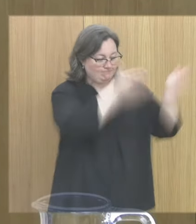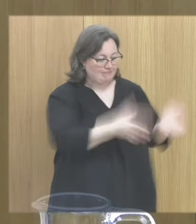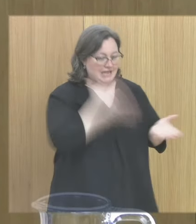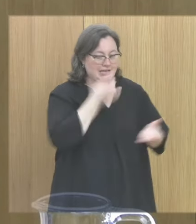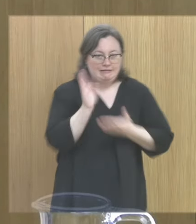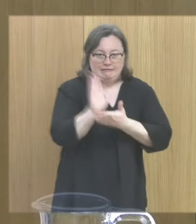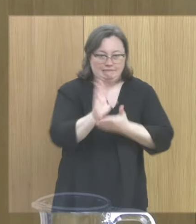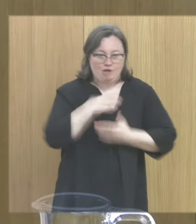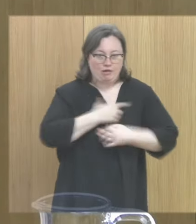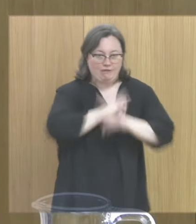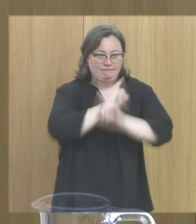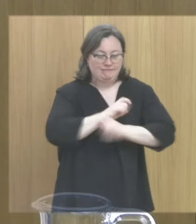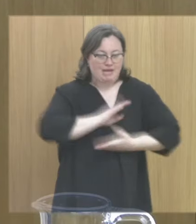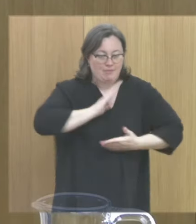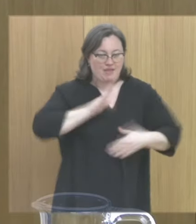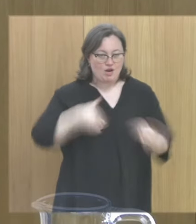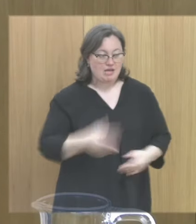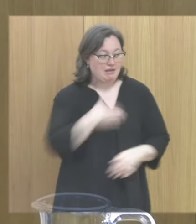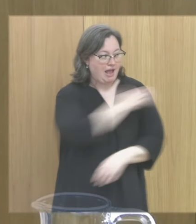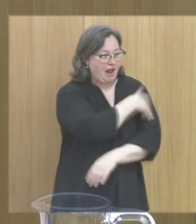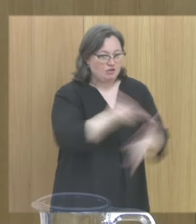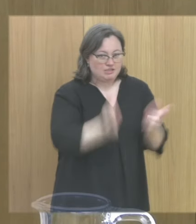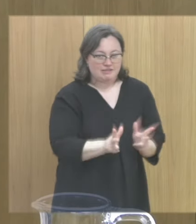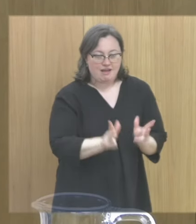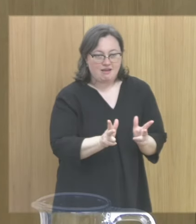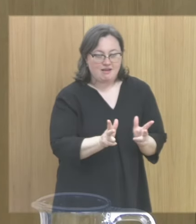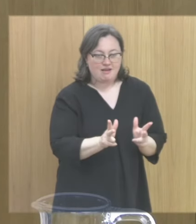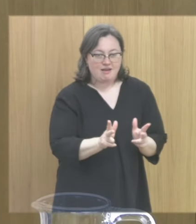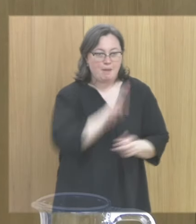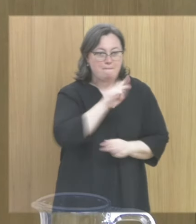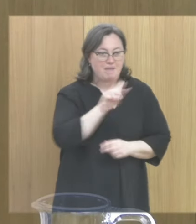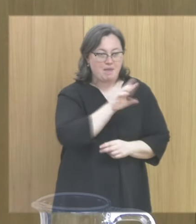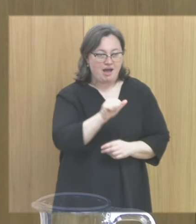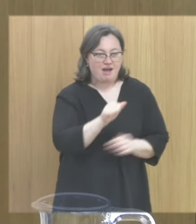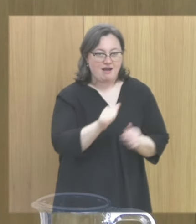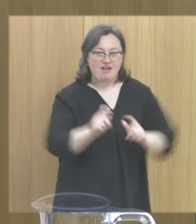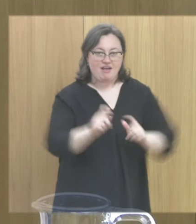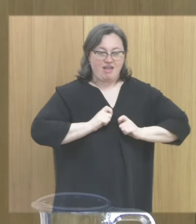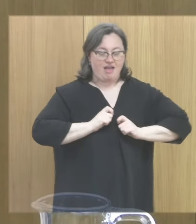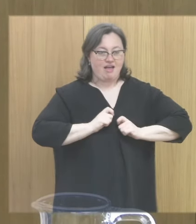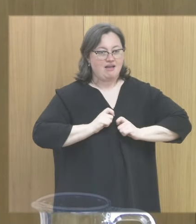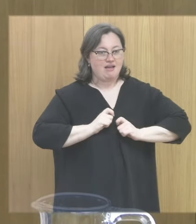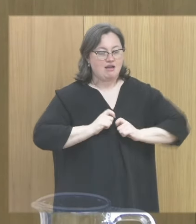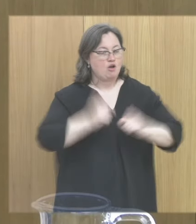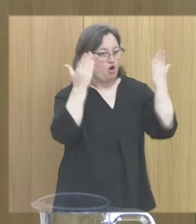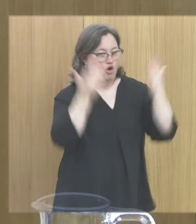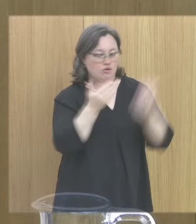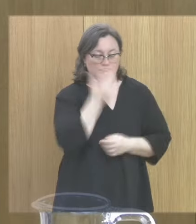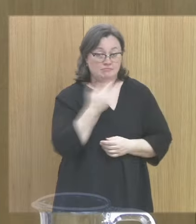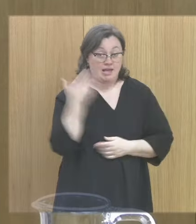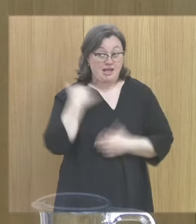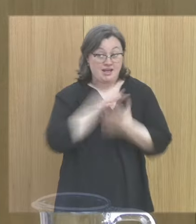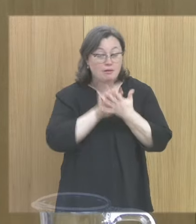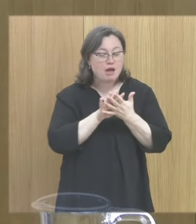solamente con estar al lado de la mesa con Pepa es un auténtico honor. Se lo preguntaba